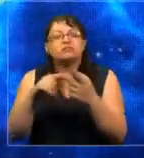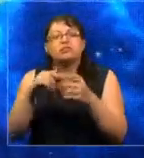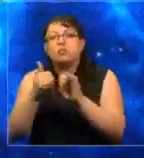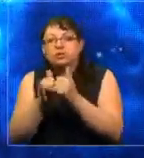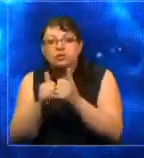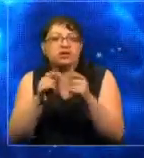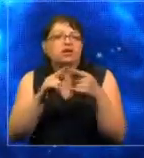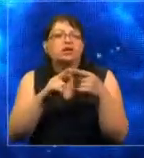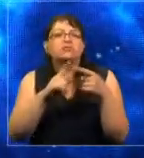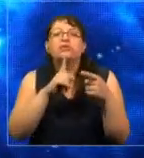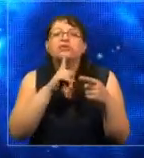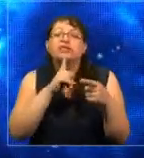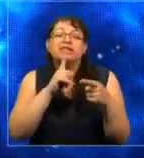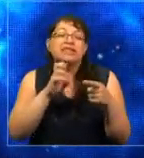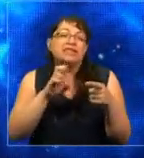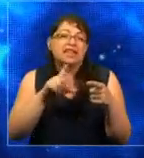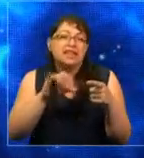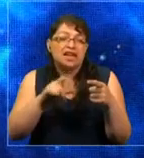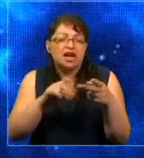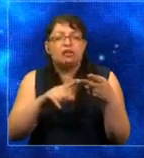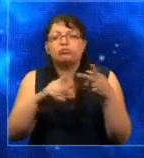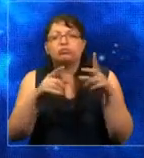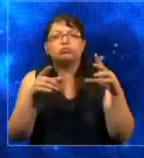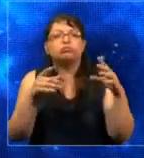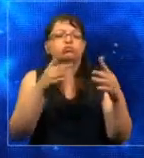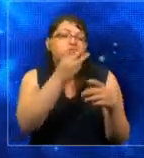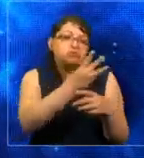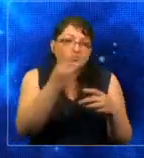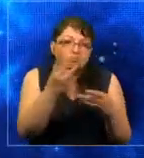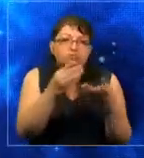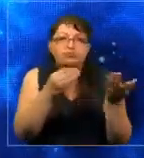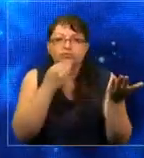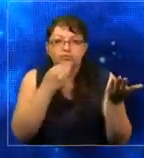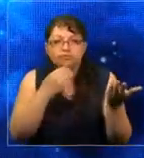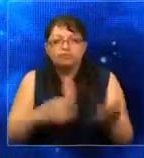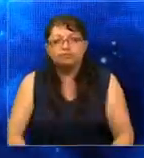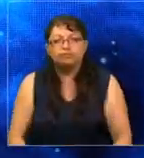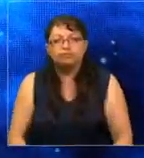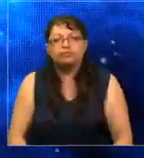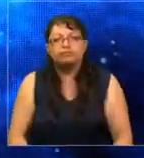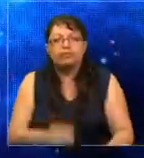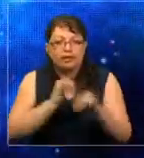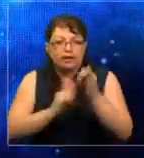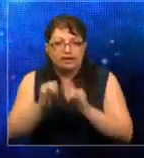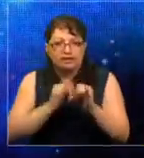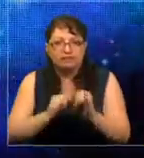o también enlaces a través de las redes, o en la Internet.